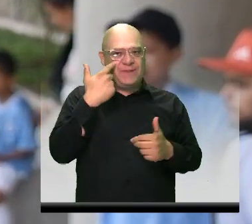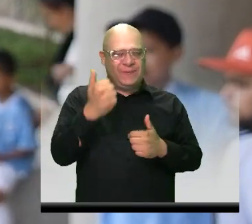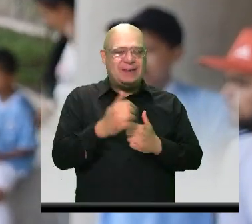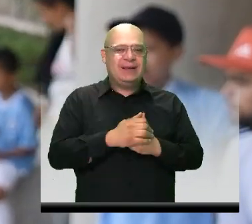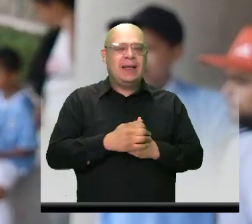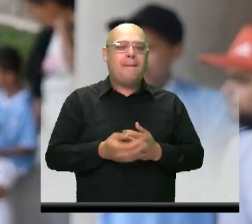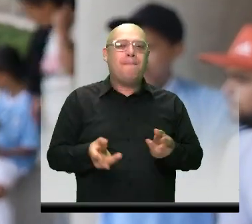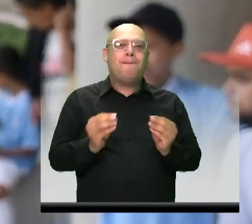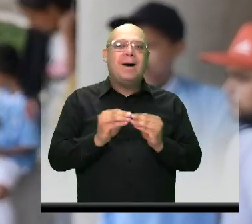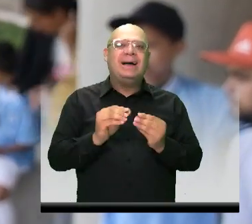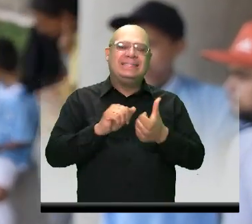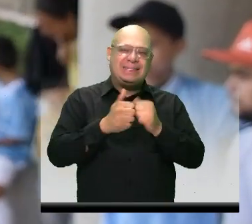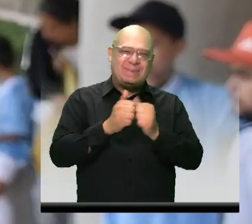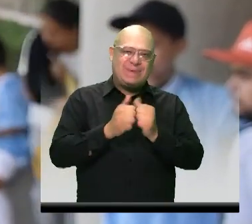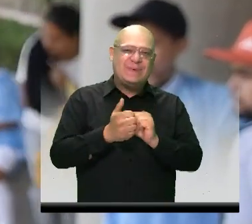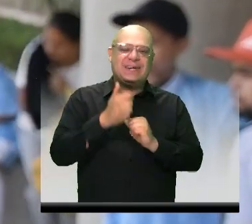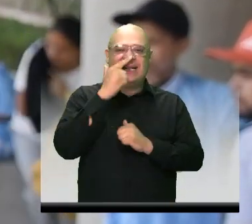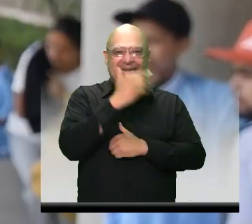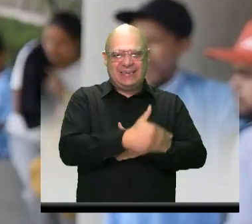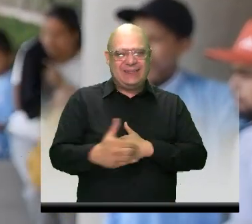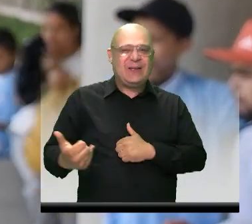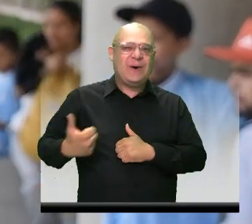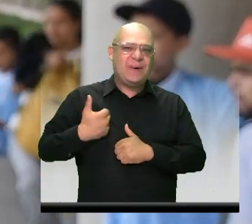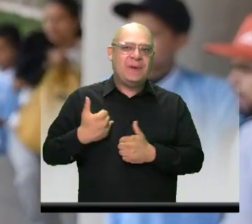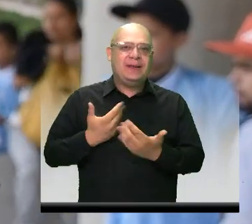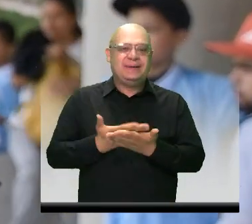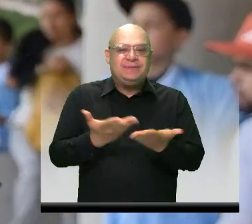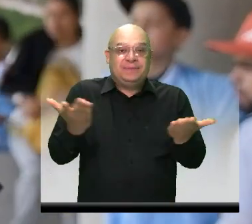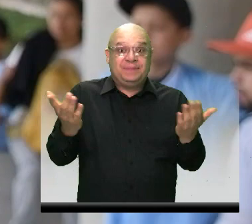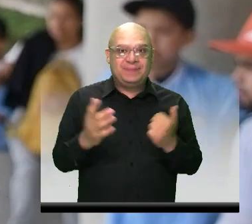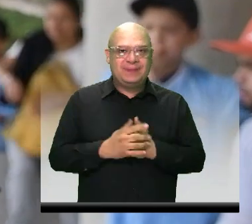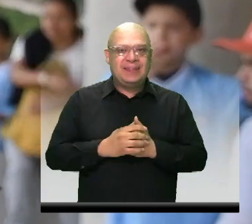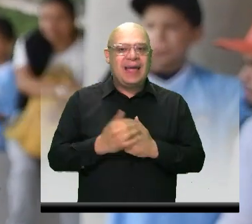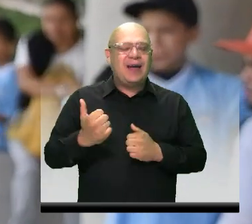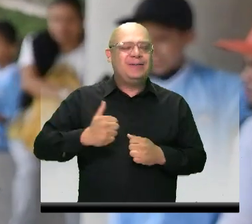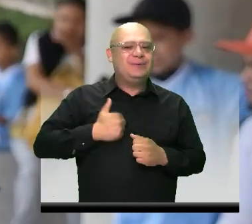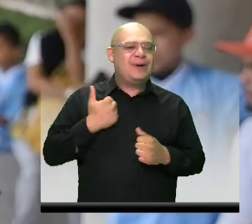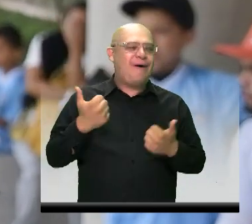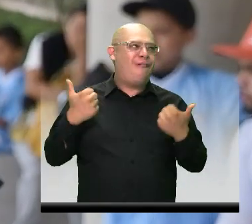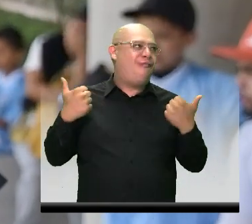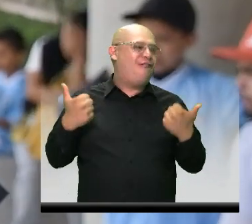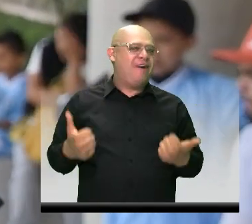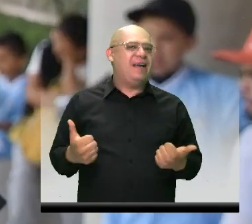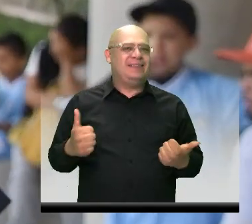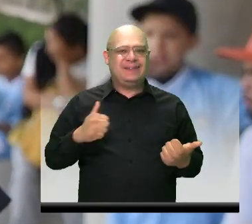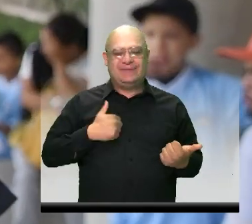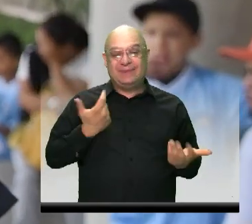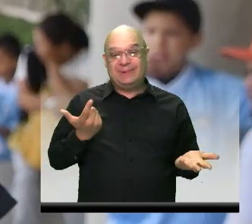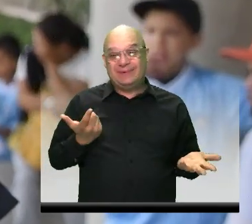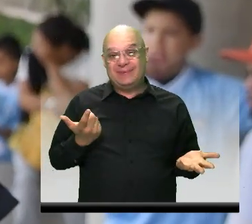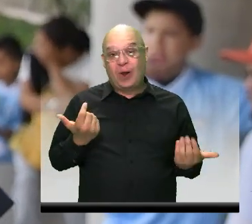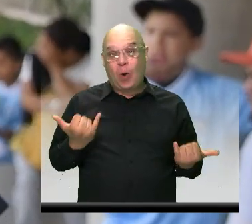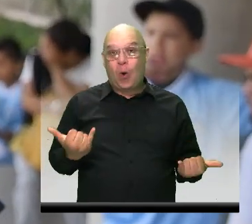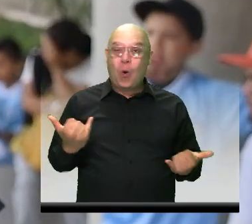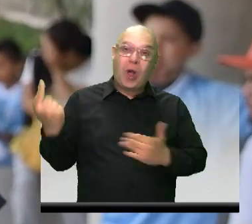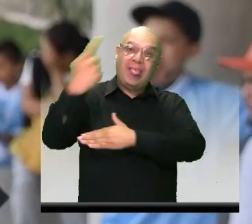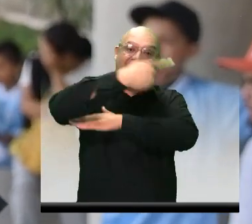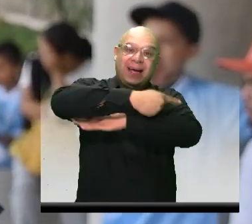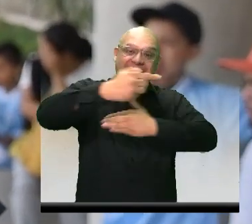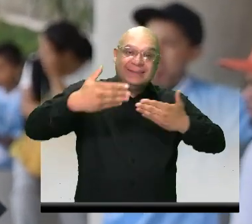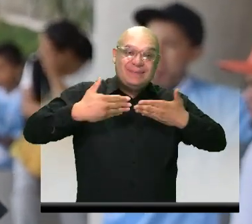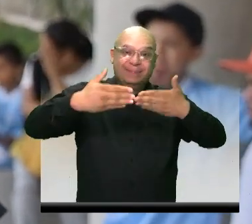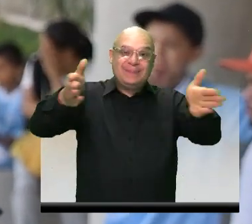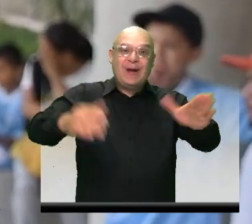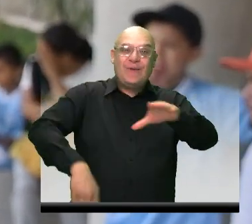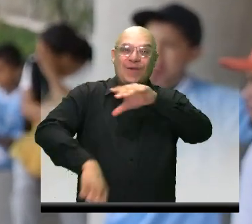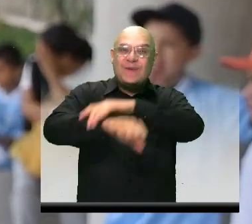del deporte de nuestros niños y jóvenes. Yo creo que ellos lo van a disfrutar demasiado y hoy pues que se inauguró con estos partidos están